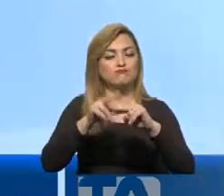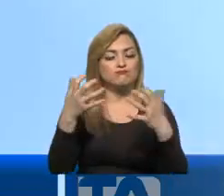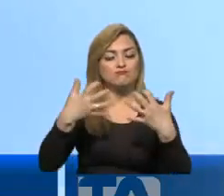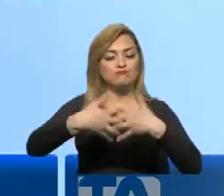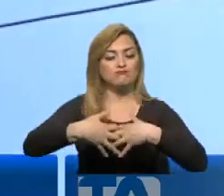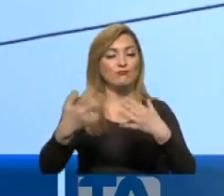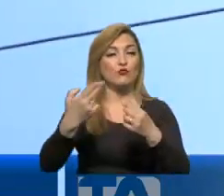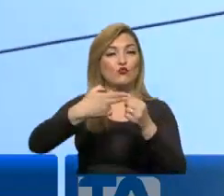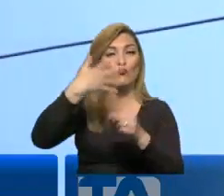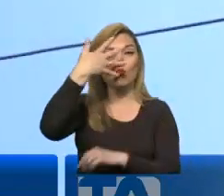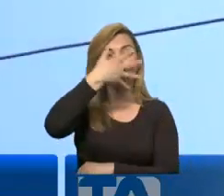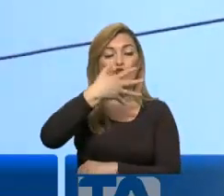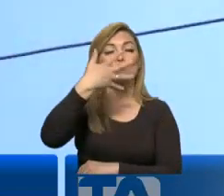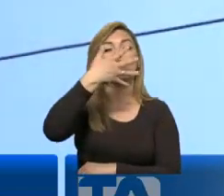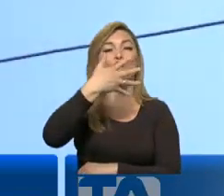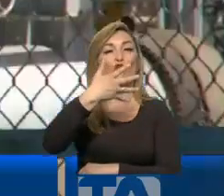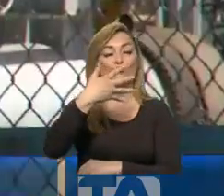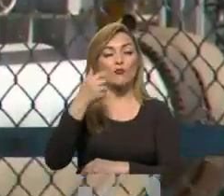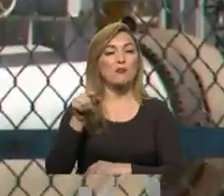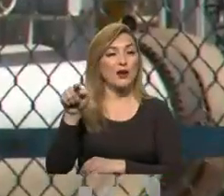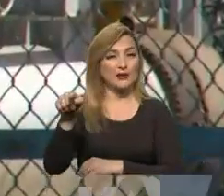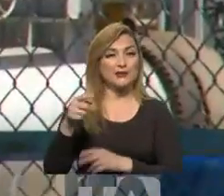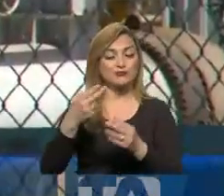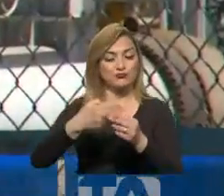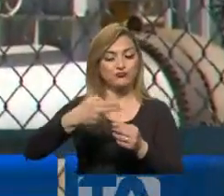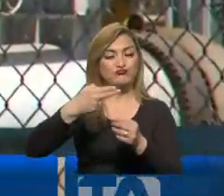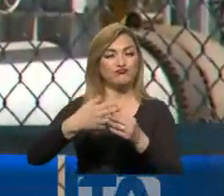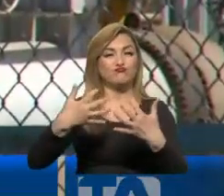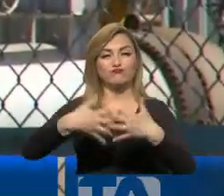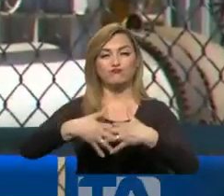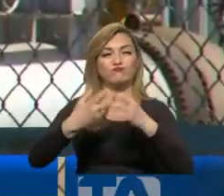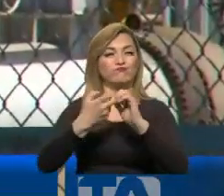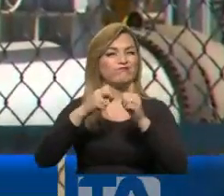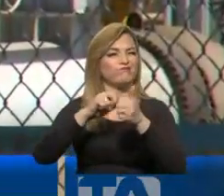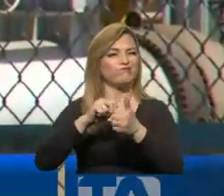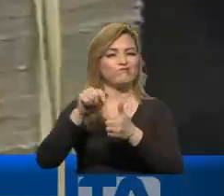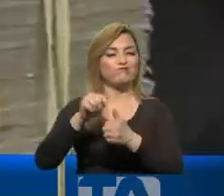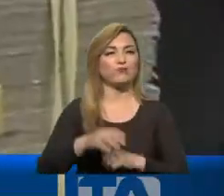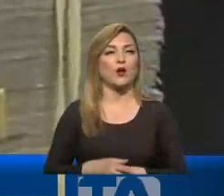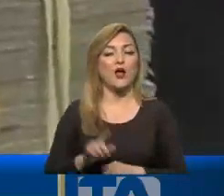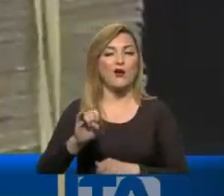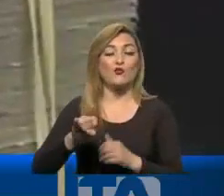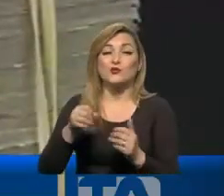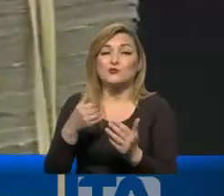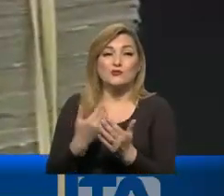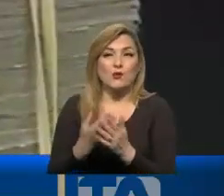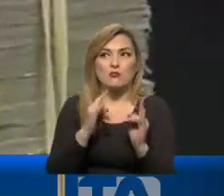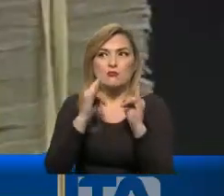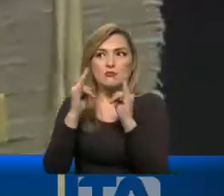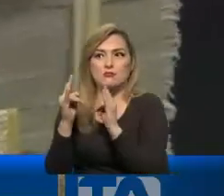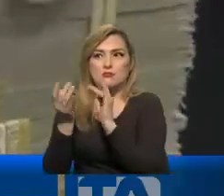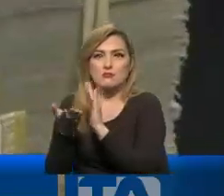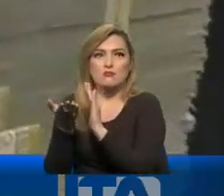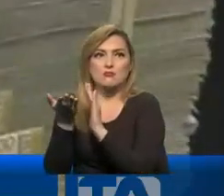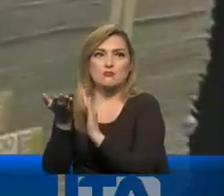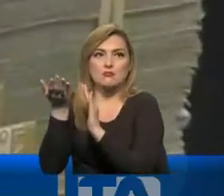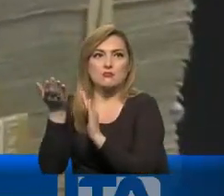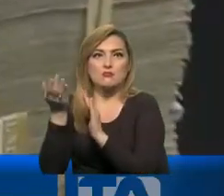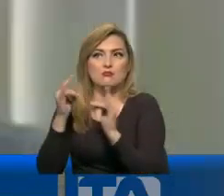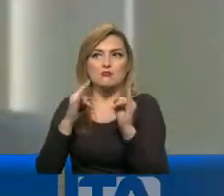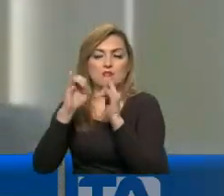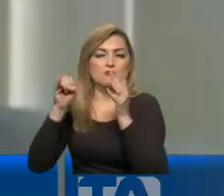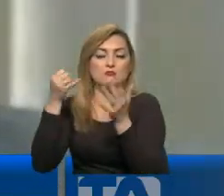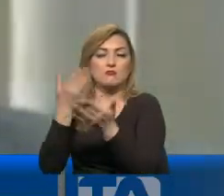repotenciación de la refinería de Esmeraldas. Según Fiscalía, el exfuncionario no pudo justificar el incremento inusual de su